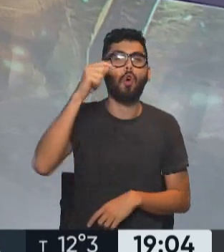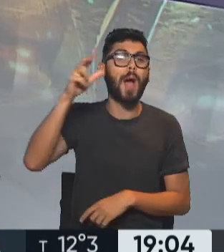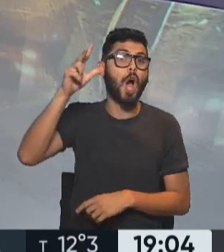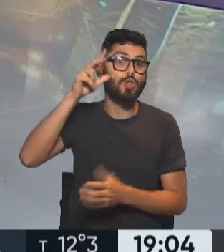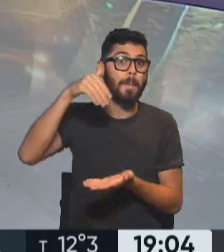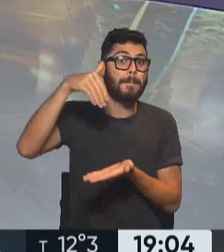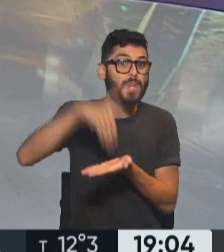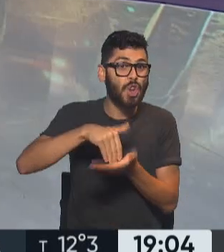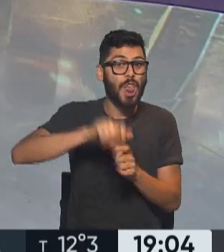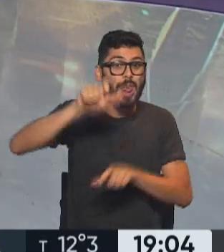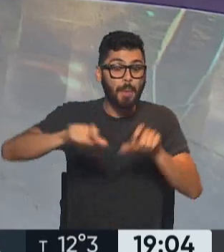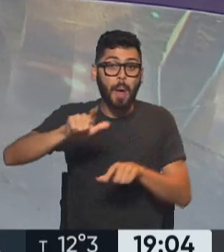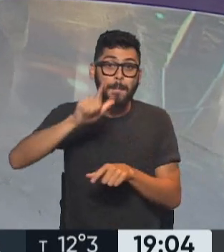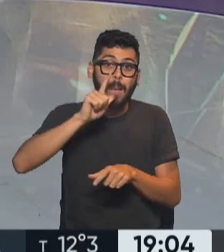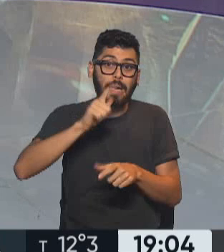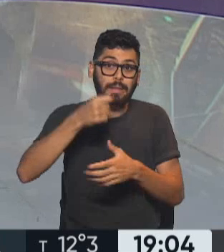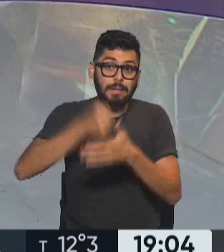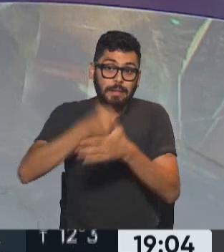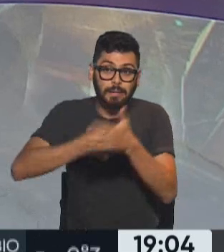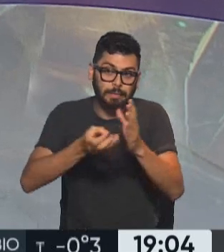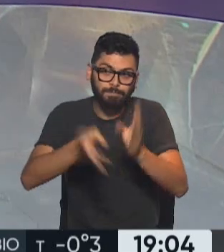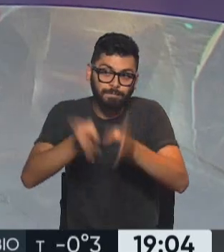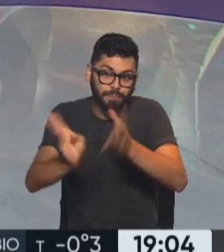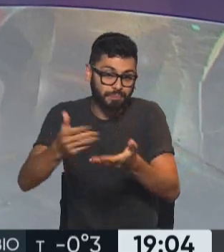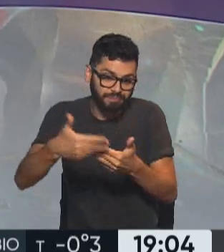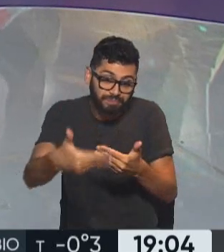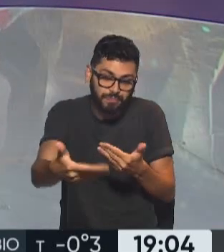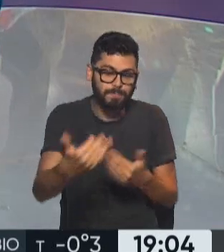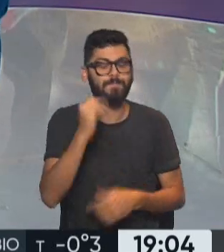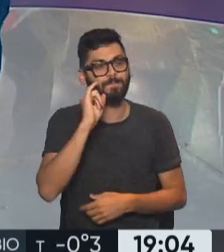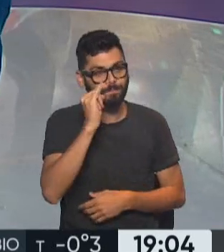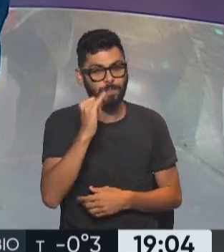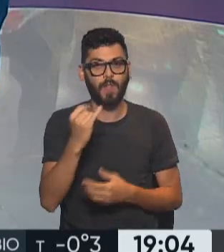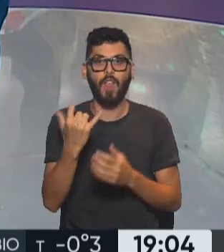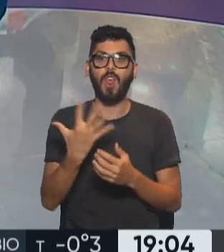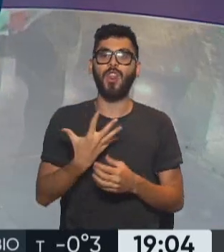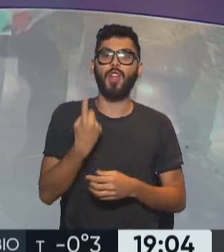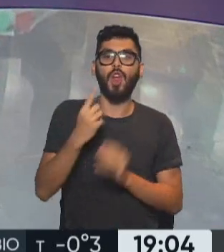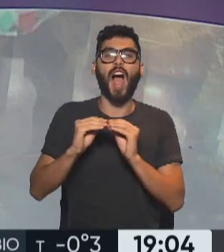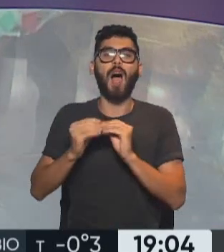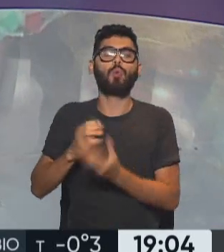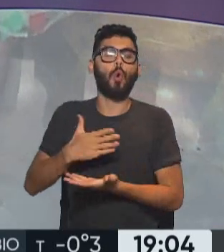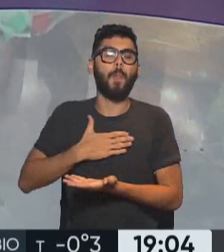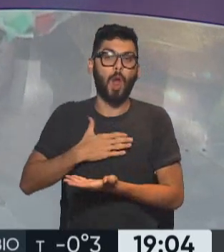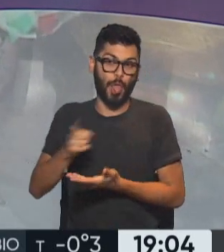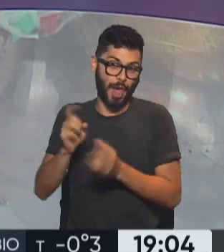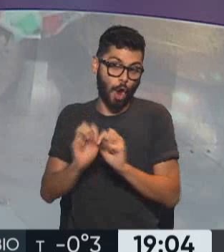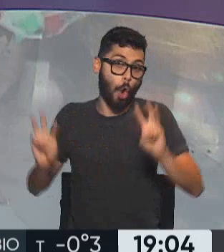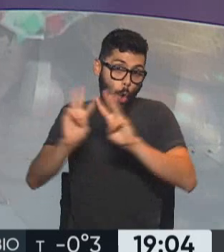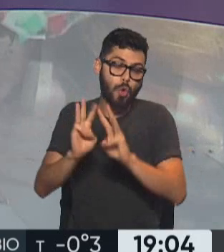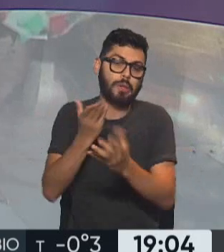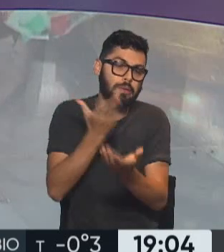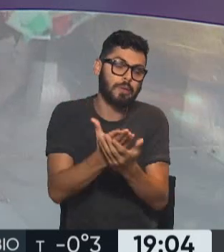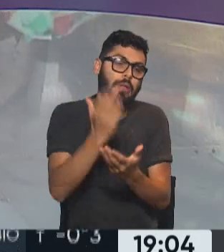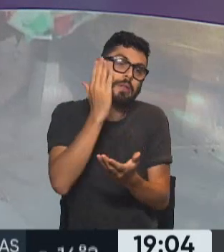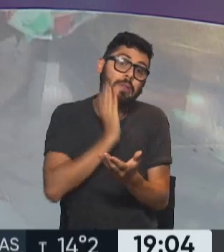de personas que podrían quedar en esta situación en las próximas... Sí, lo ha dicho el director de Asuntos Humanitarios de la ONU, de Naciones Unidas, que pide que haya